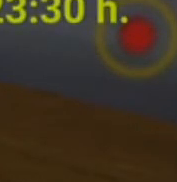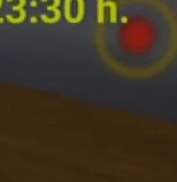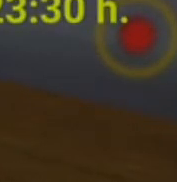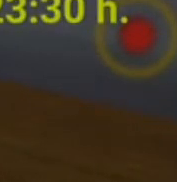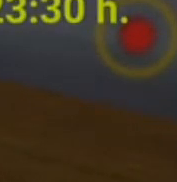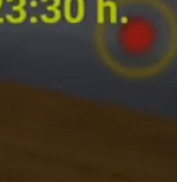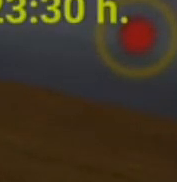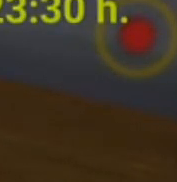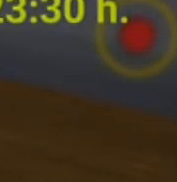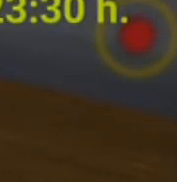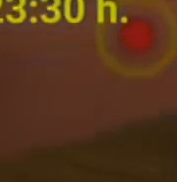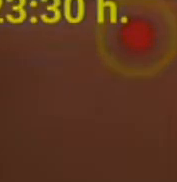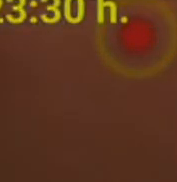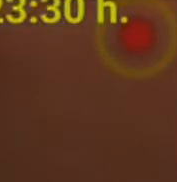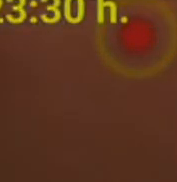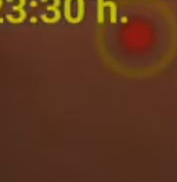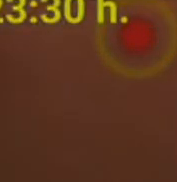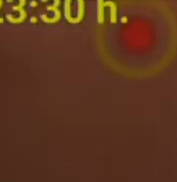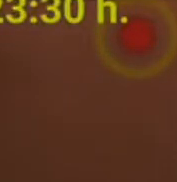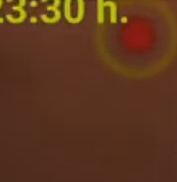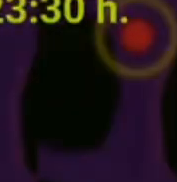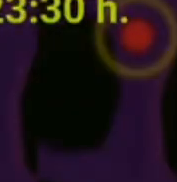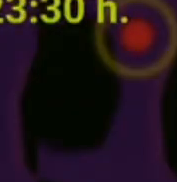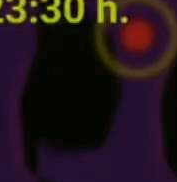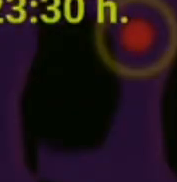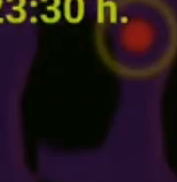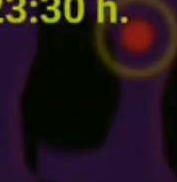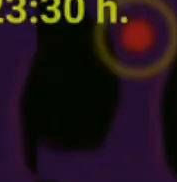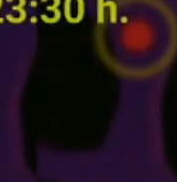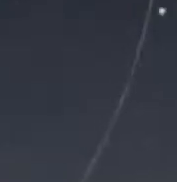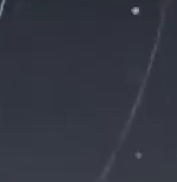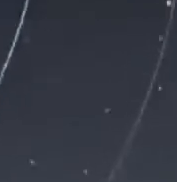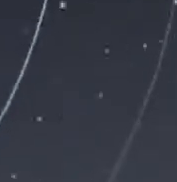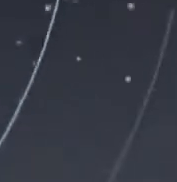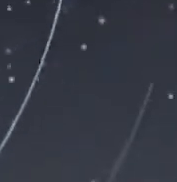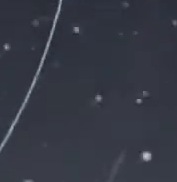estás en buena onda. Estreno, miércoles 23, 30 horas.